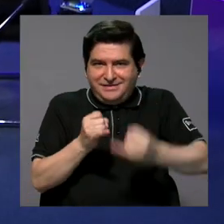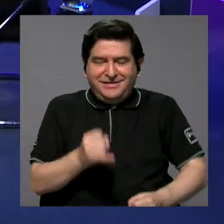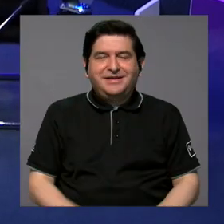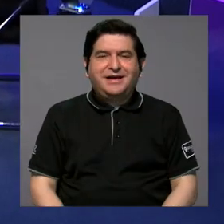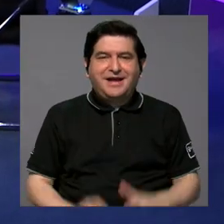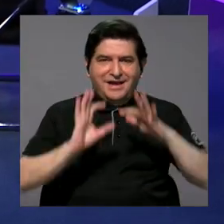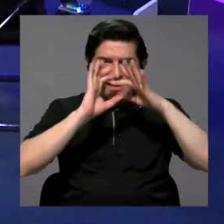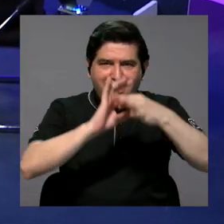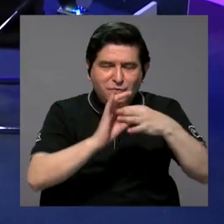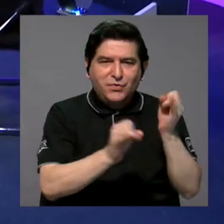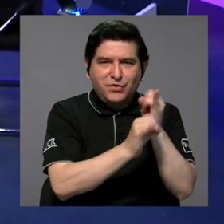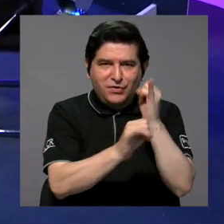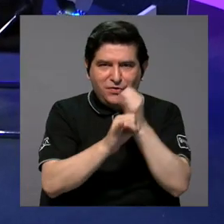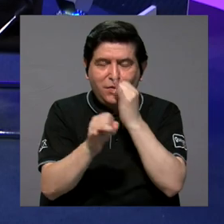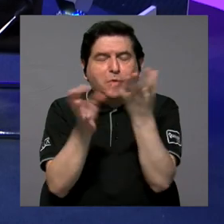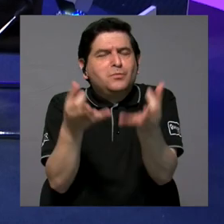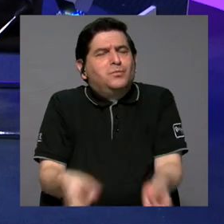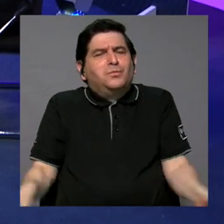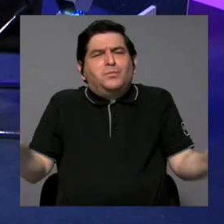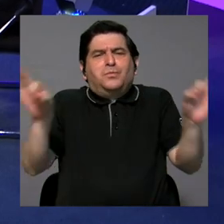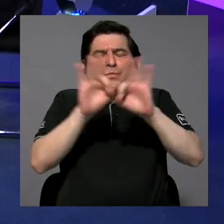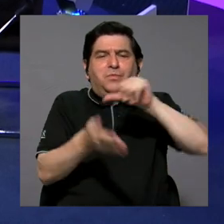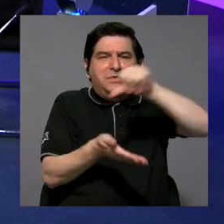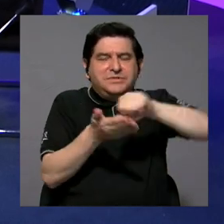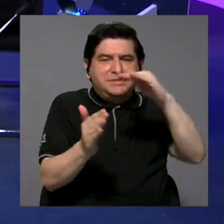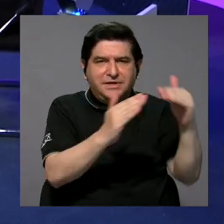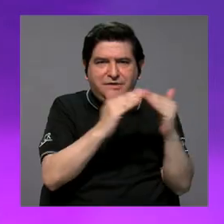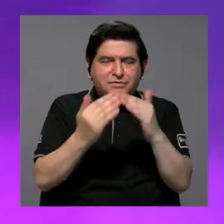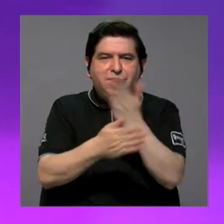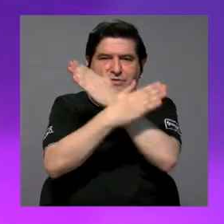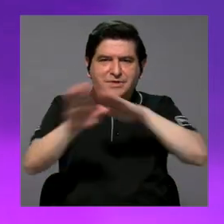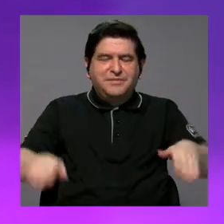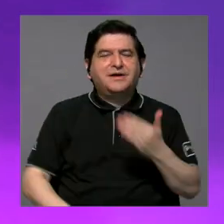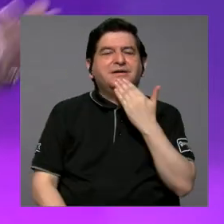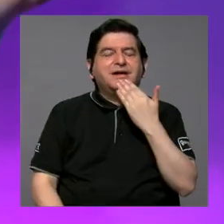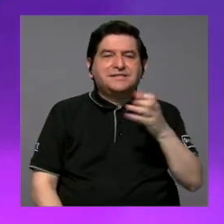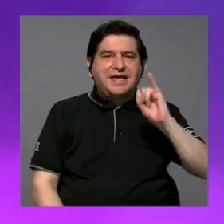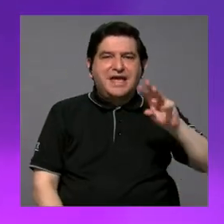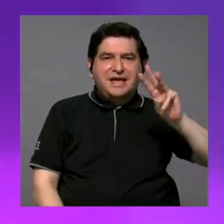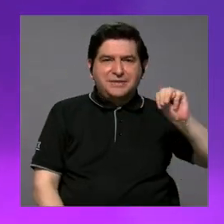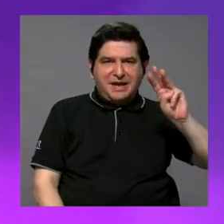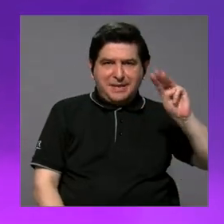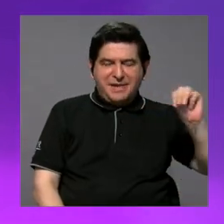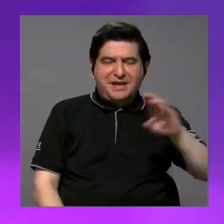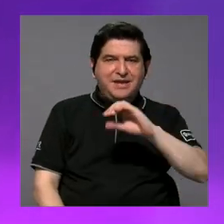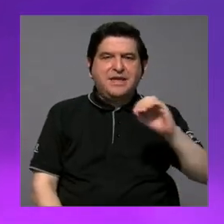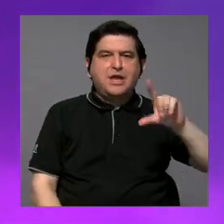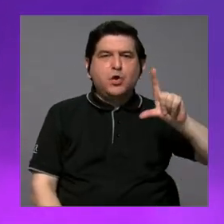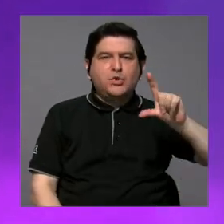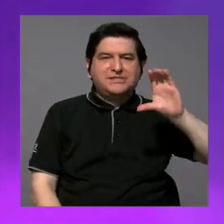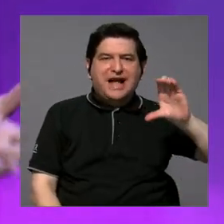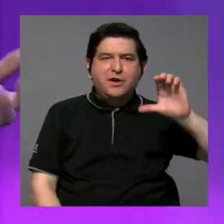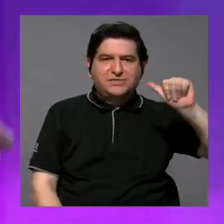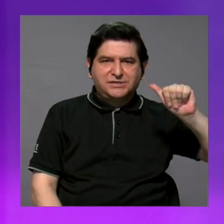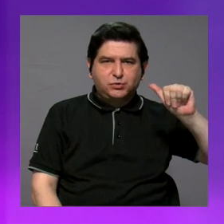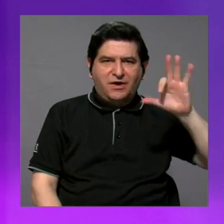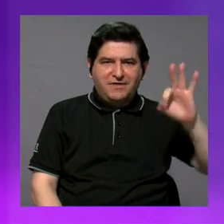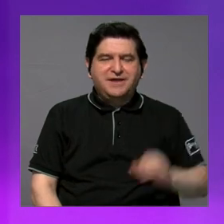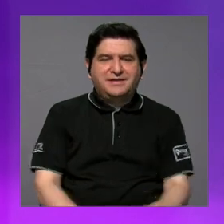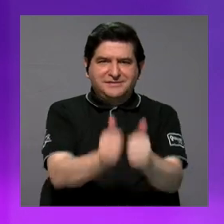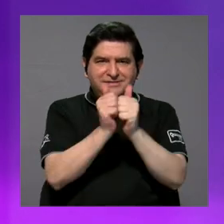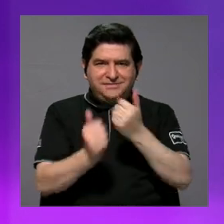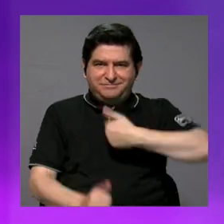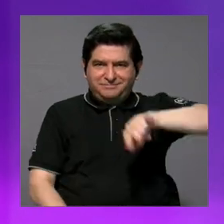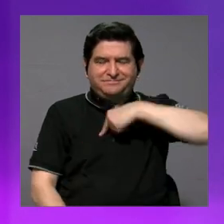la articulación institucional es fundamental para los Centros Cívicos por la Paz. Agradecerle a Indy, Marín, Marín, así como a Luis Carlos Azúa Fallas por habernos